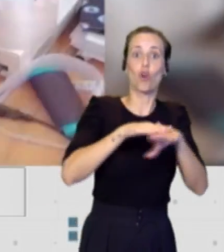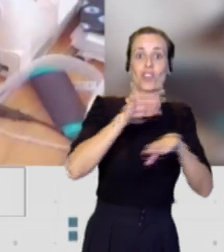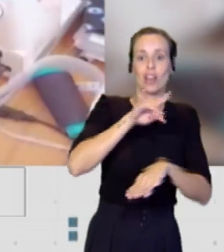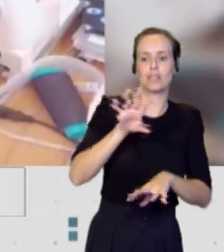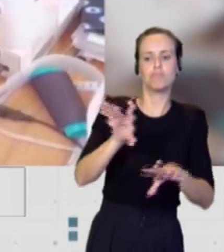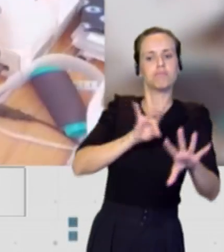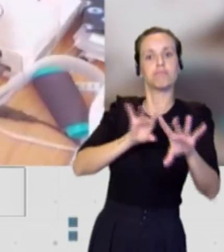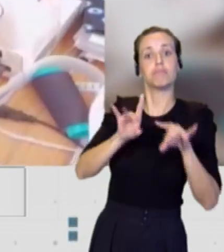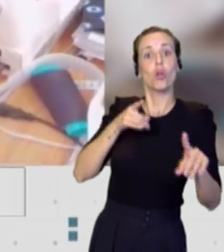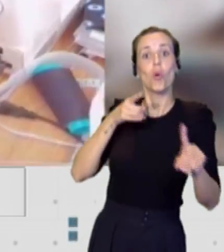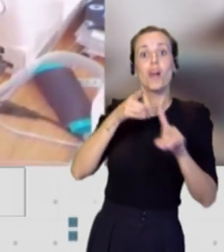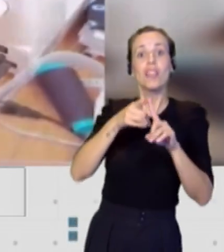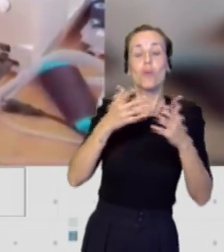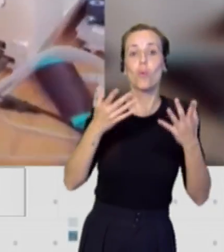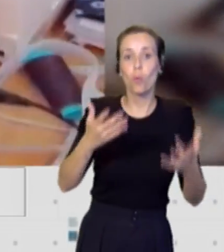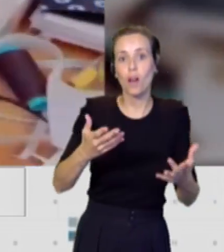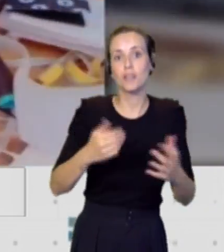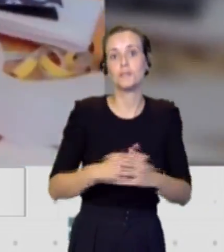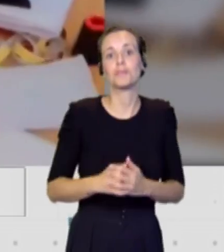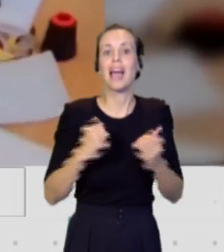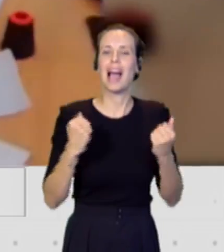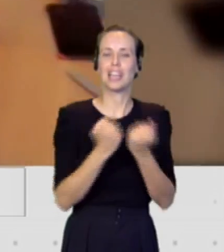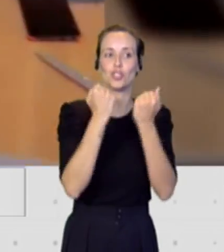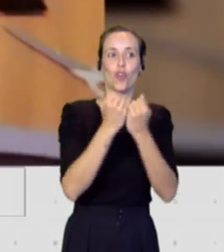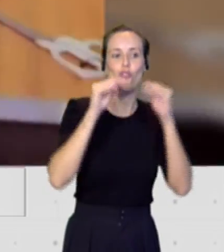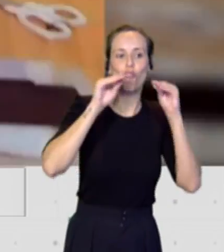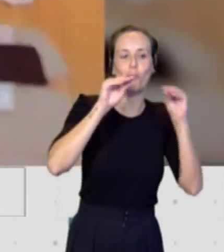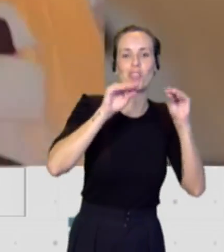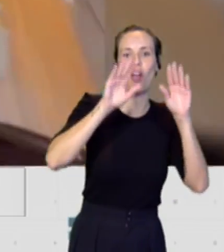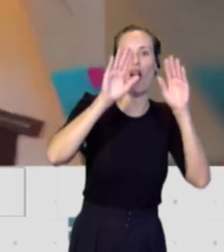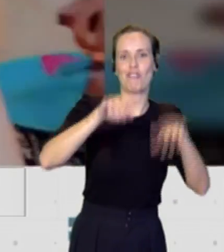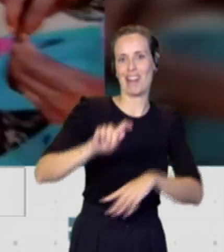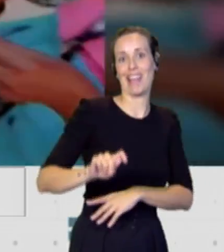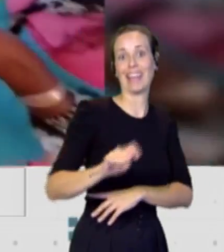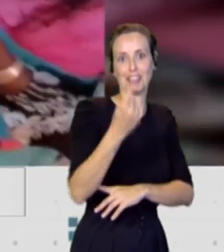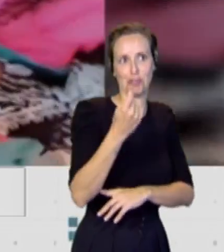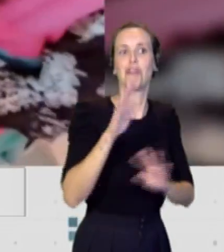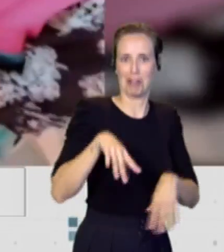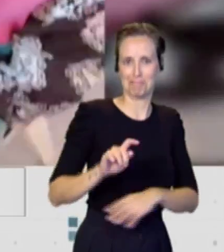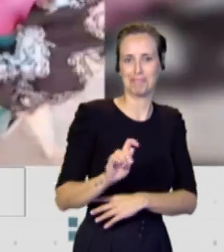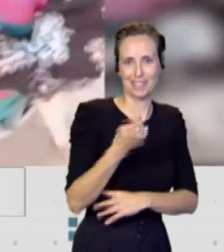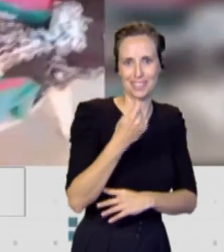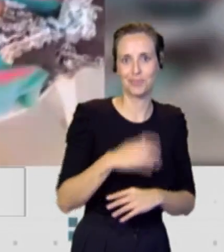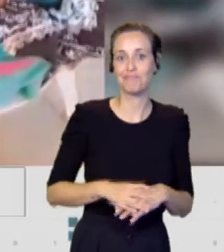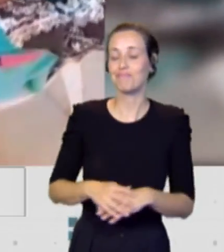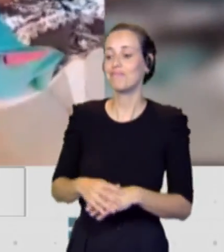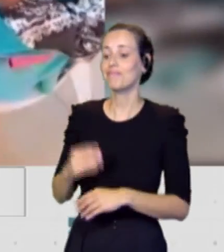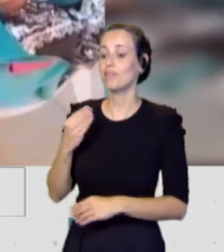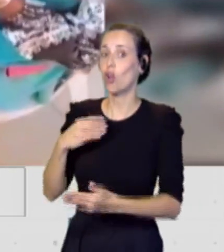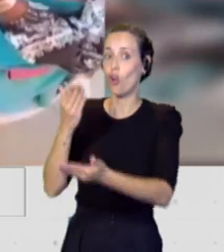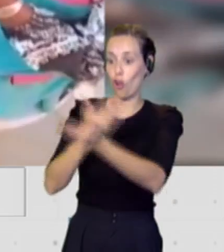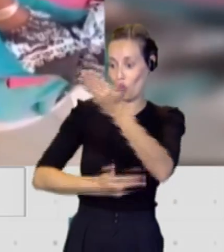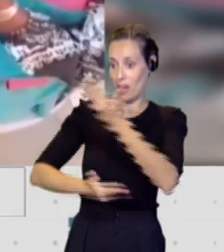que las acciones formativas llevaran a buen puerto como así fue. ¿Está funcionando bien esa colaboración entre